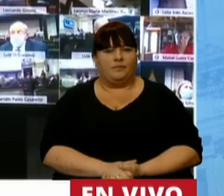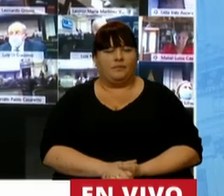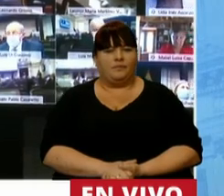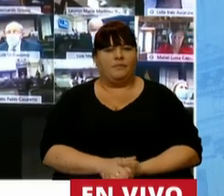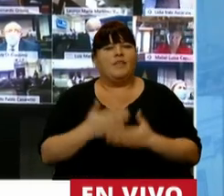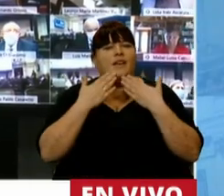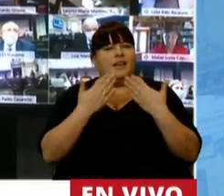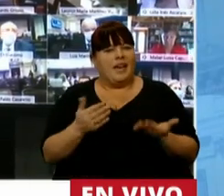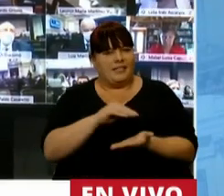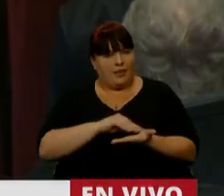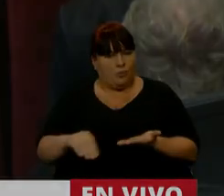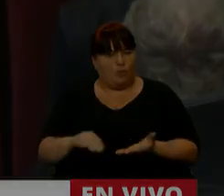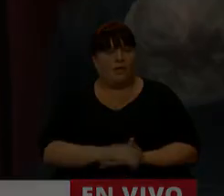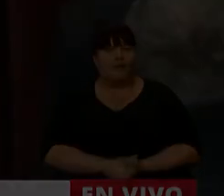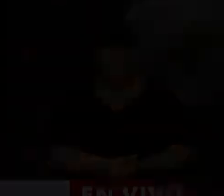Gracias, diputada Brauer.